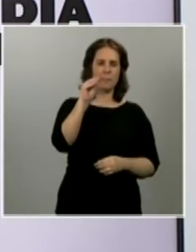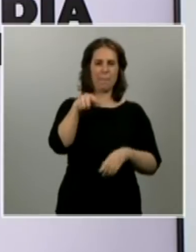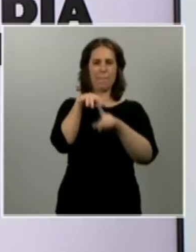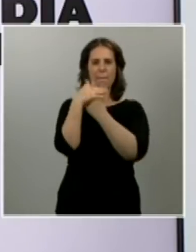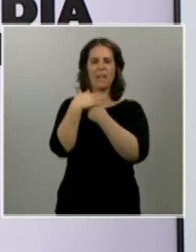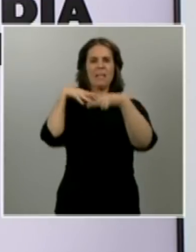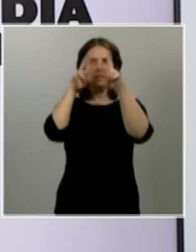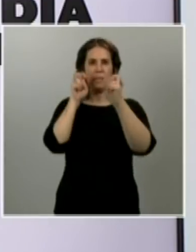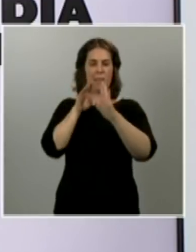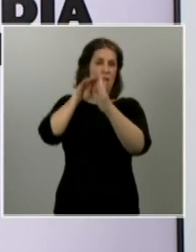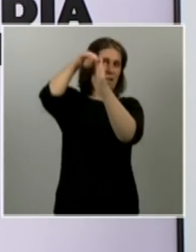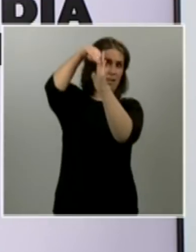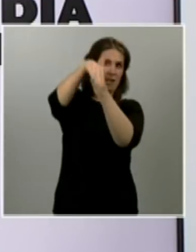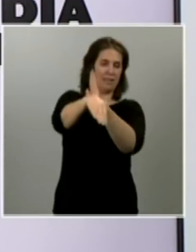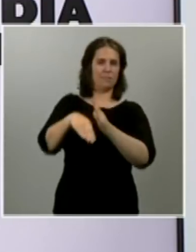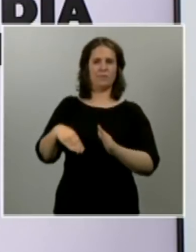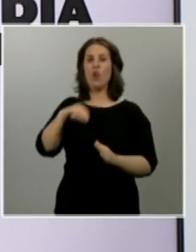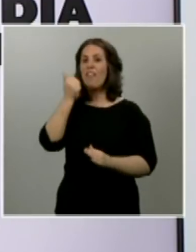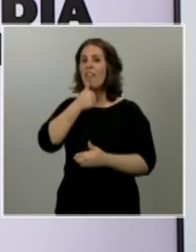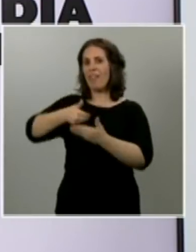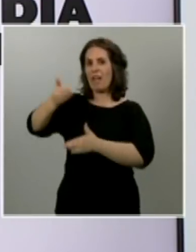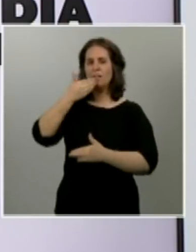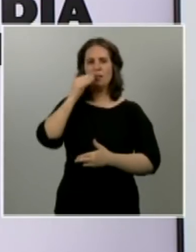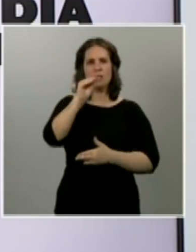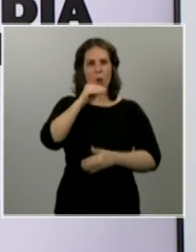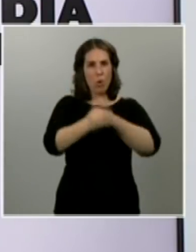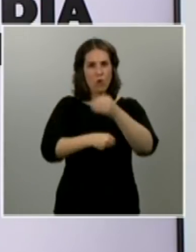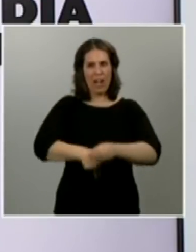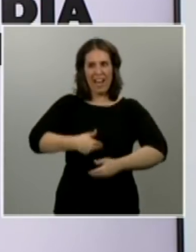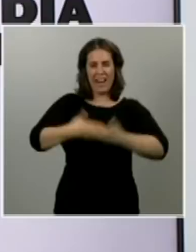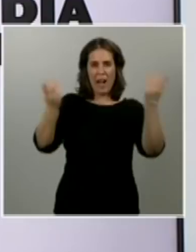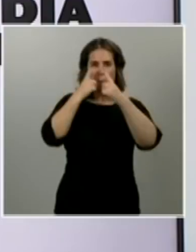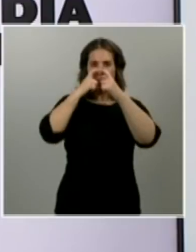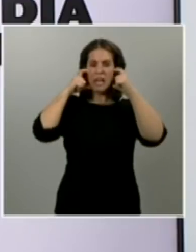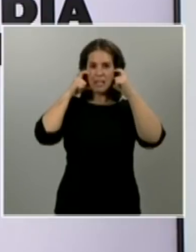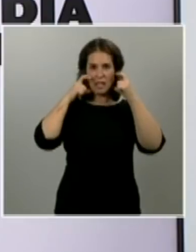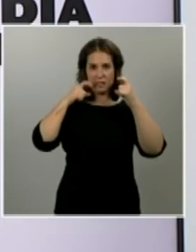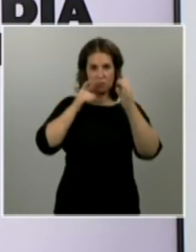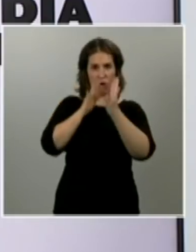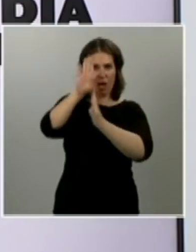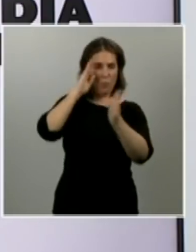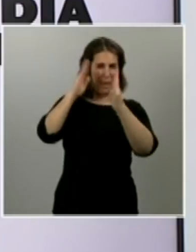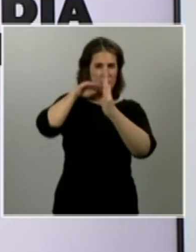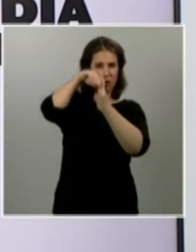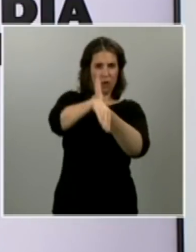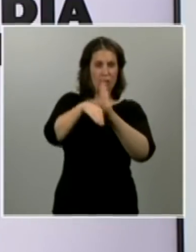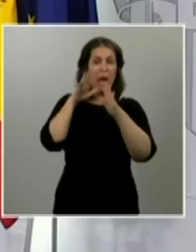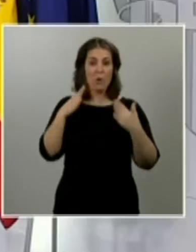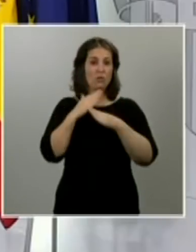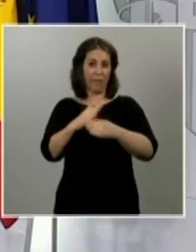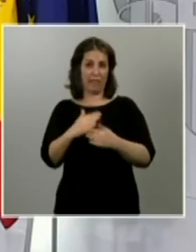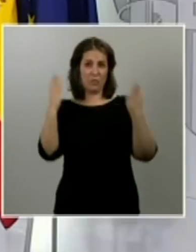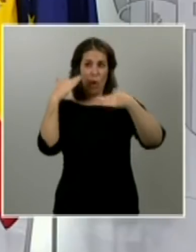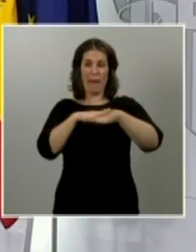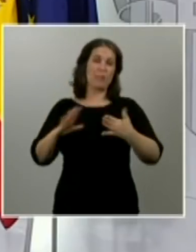confidencial le pregunta el gobierno recomendará la utilización generalizada de mascarillas para cuando comience la desescalada ahora mismo no hay suficiente stock tampoco se está